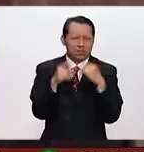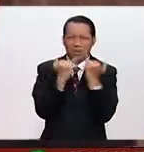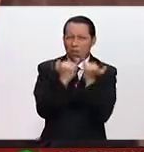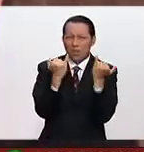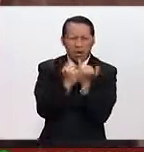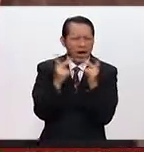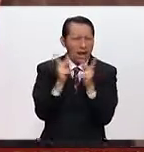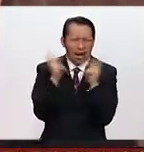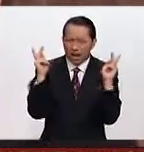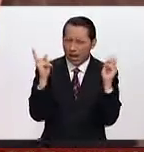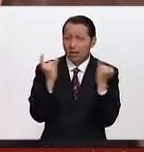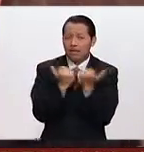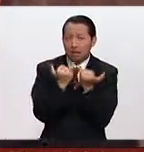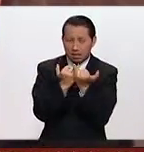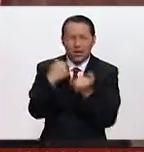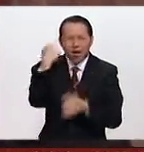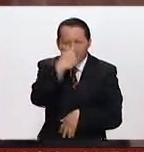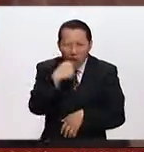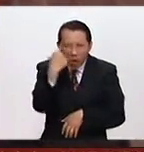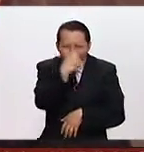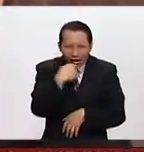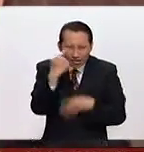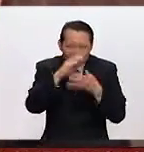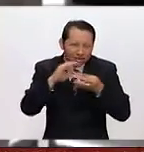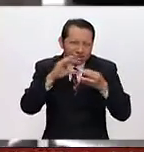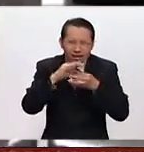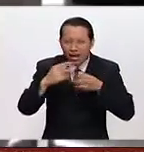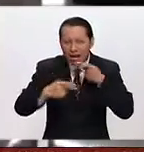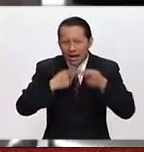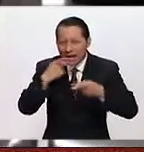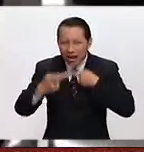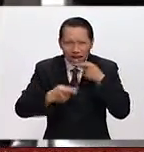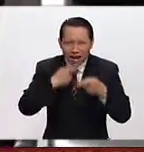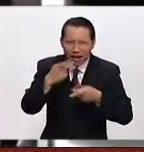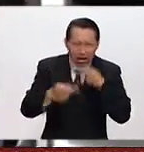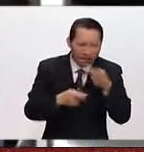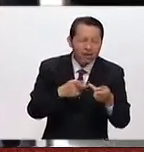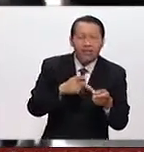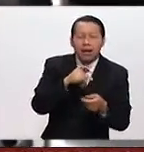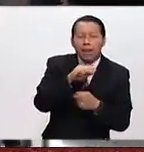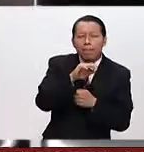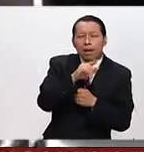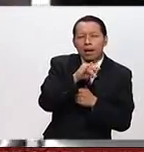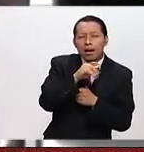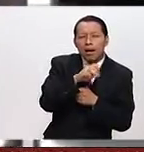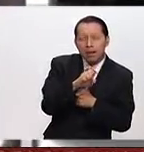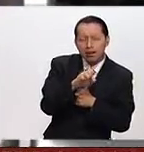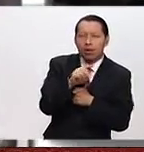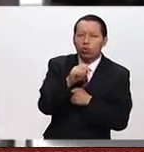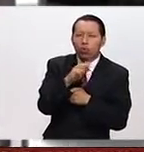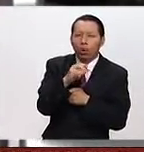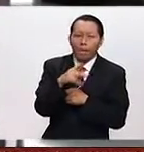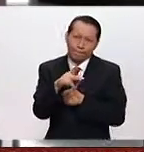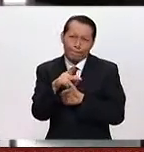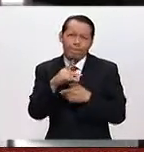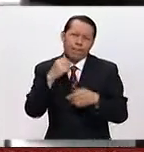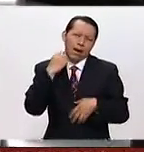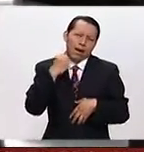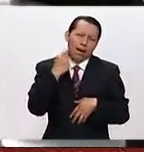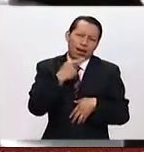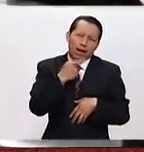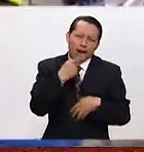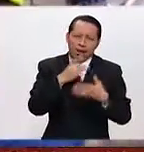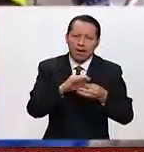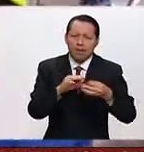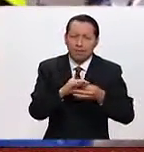horas lo que dominó los espacios informativos fue ese tema de Melania Trump que tuvo una implicación interesante porque, como saben, básicamente el